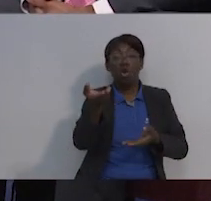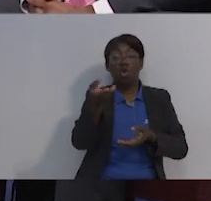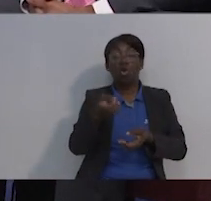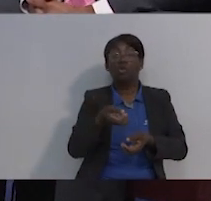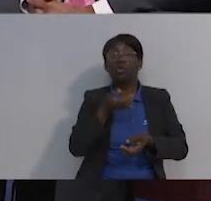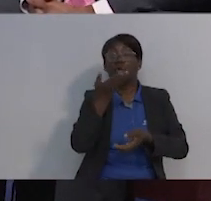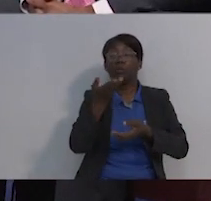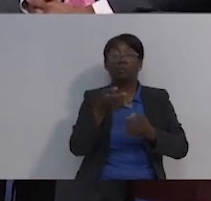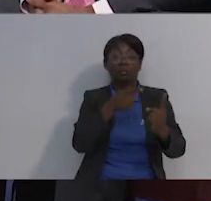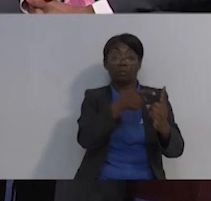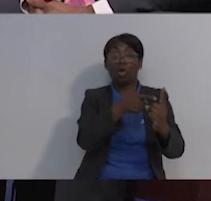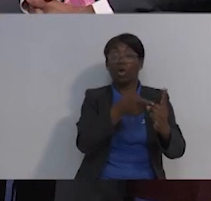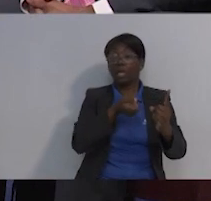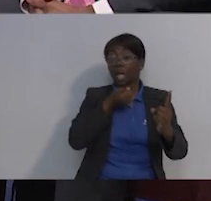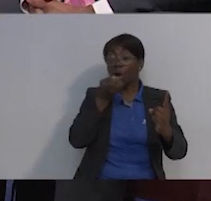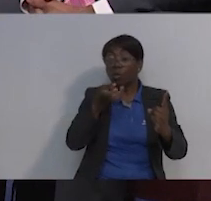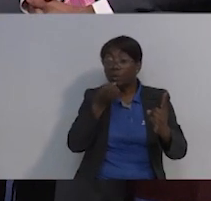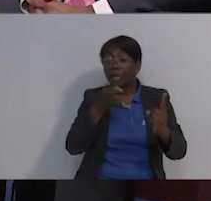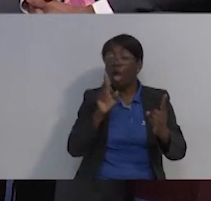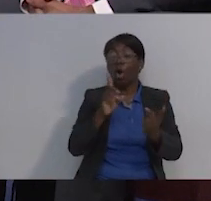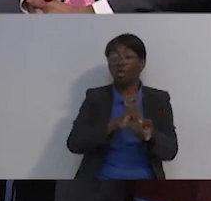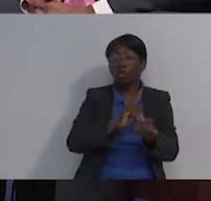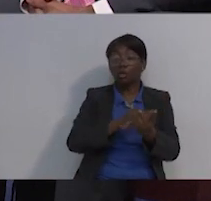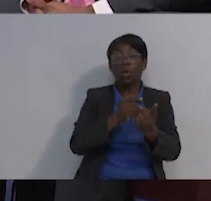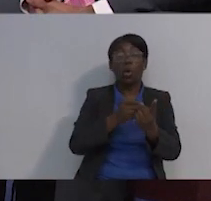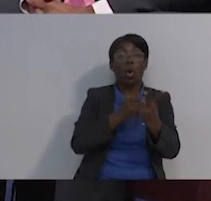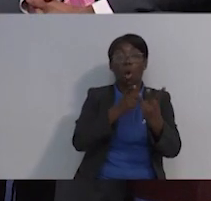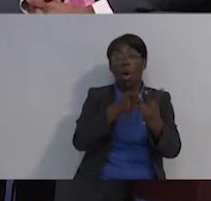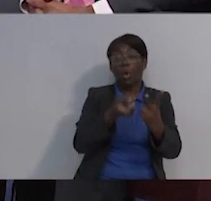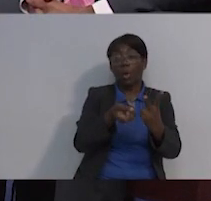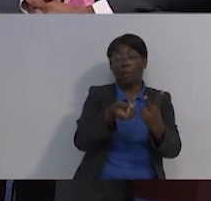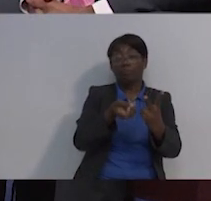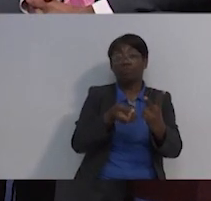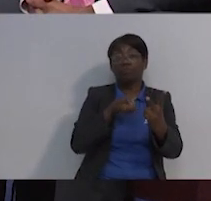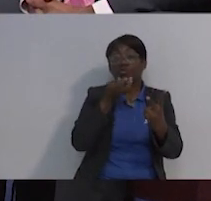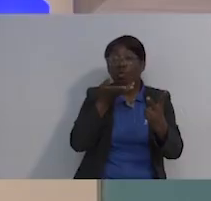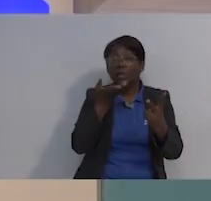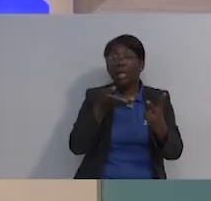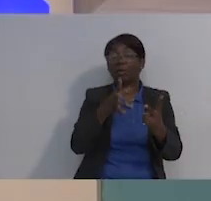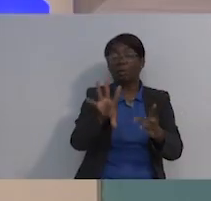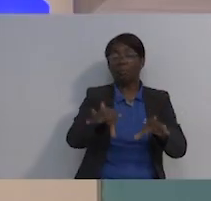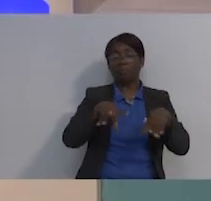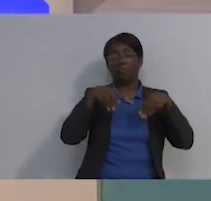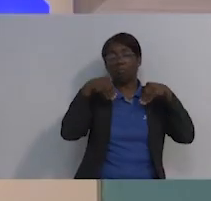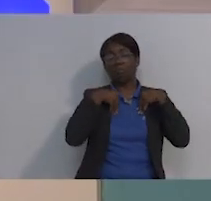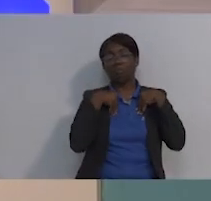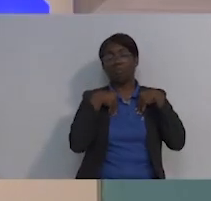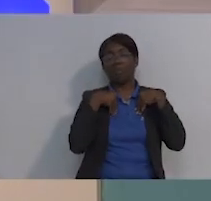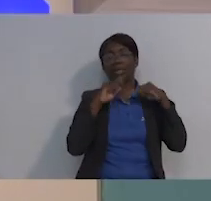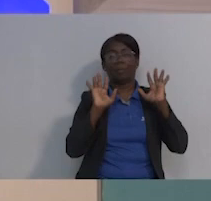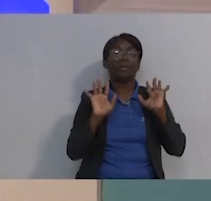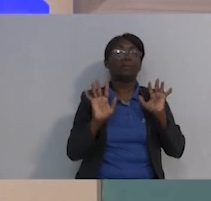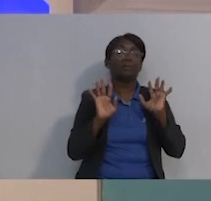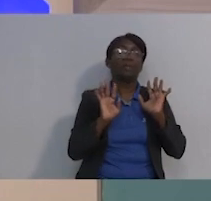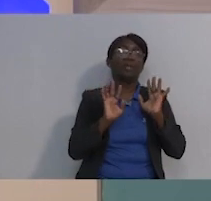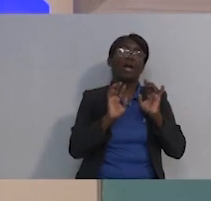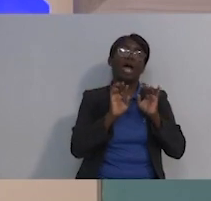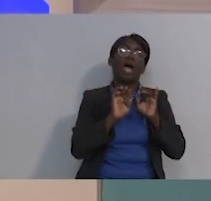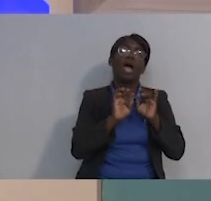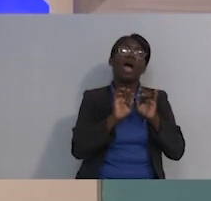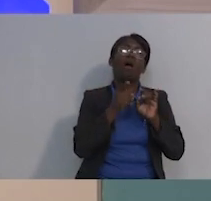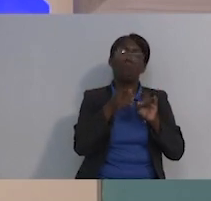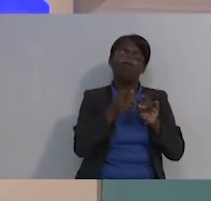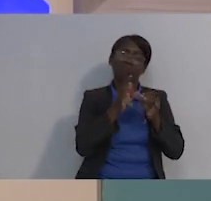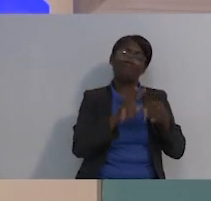sin duda serán muy valiosos. Entonces eso lo quería compartir con ustedes y me atreví a hacer este programa, porque